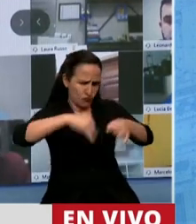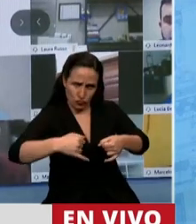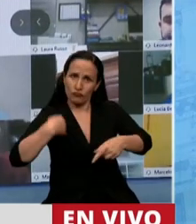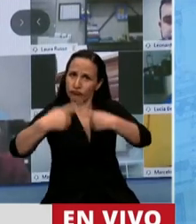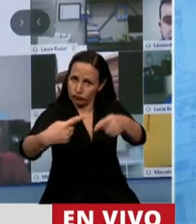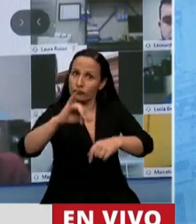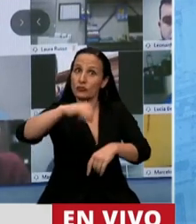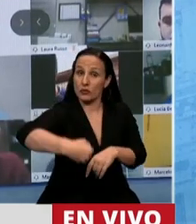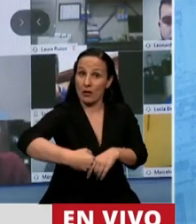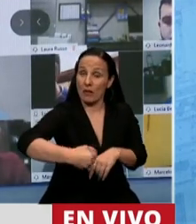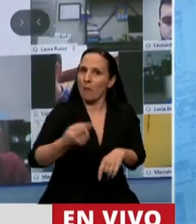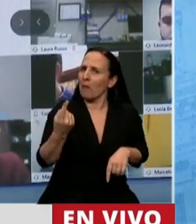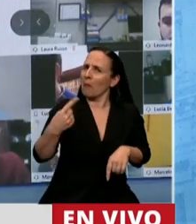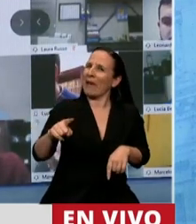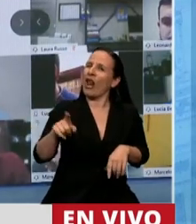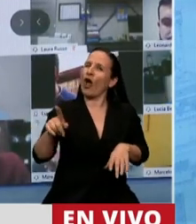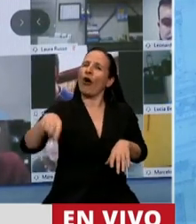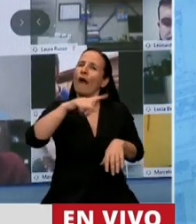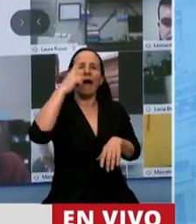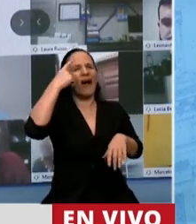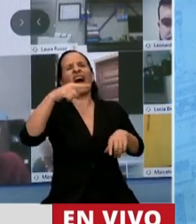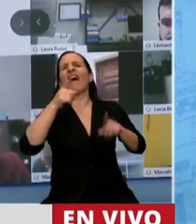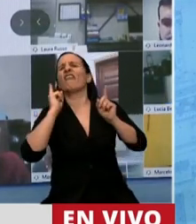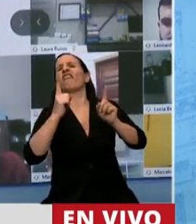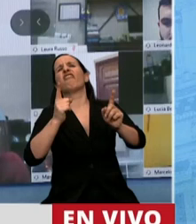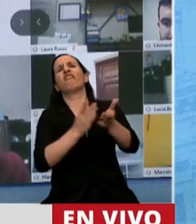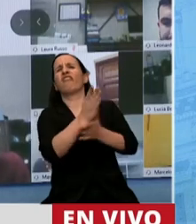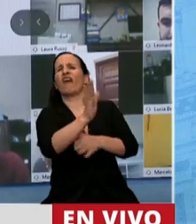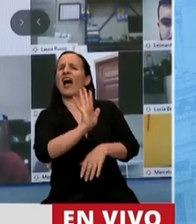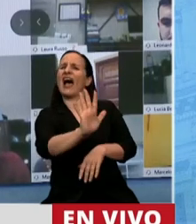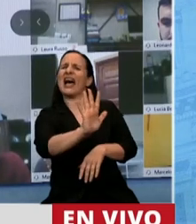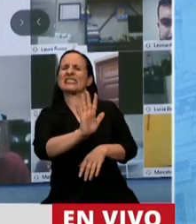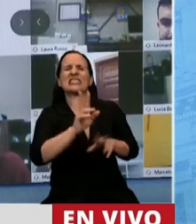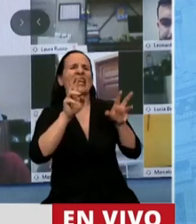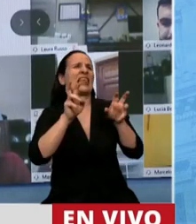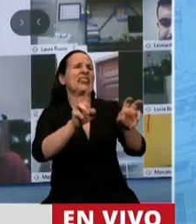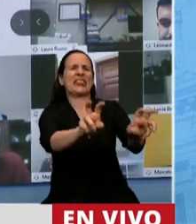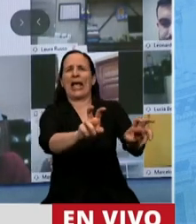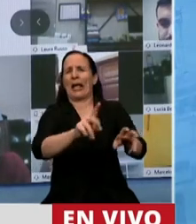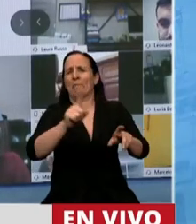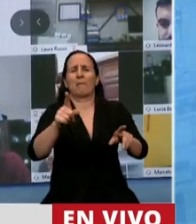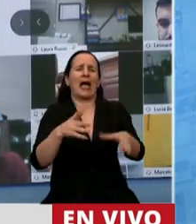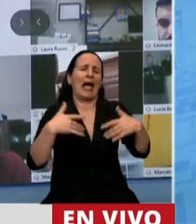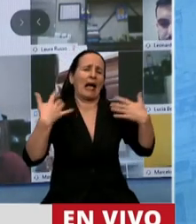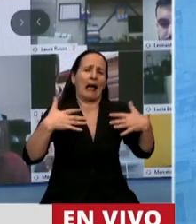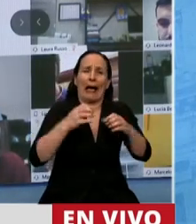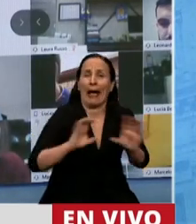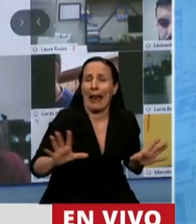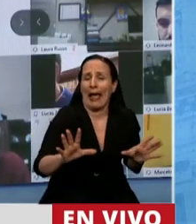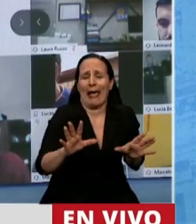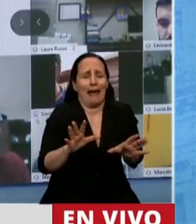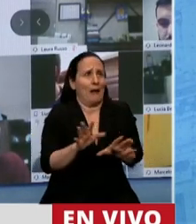Ahora, si pretenden que sea un cheque en blanco a partir del cual podamos tratar temas de gravedad institucional